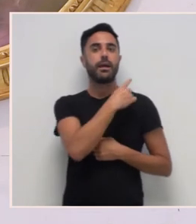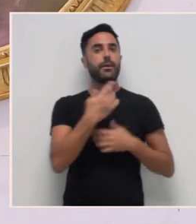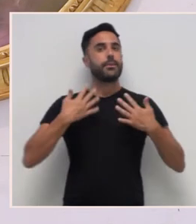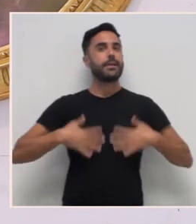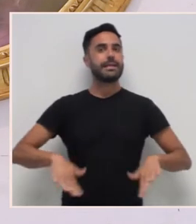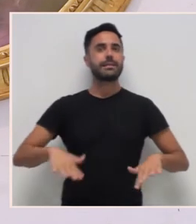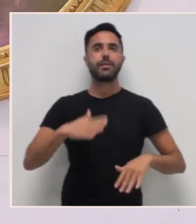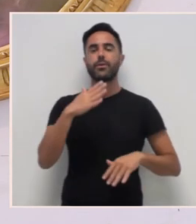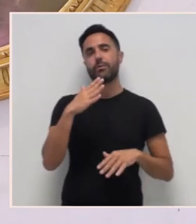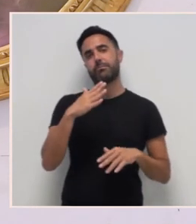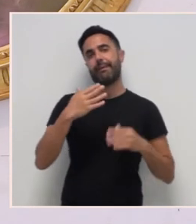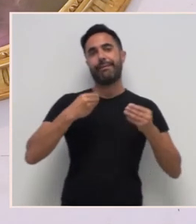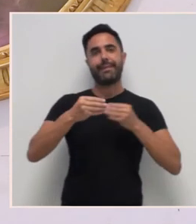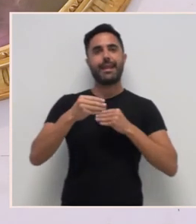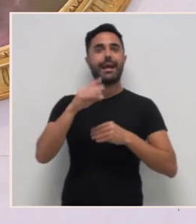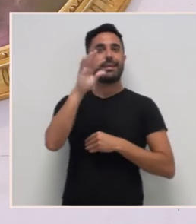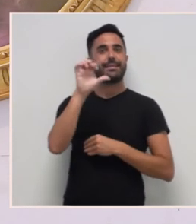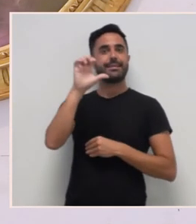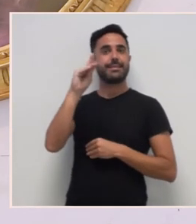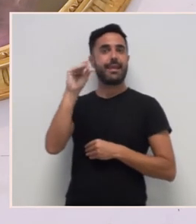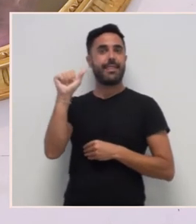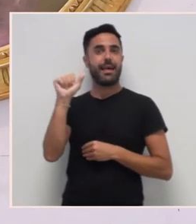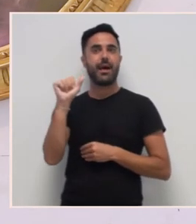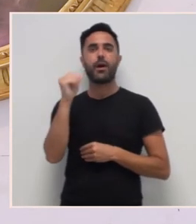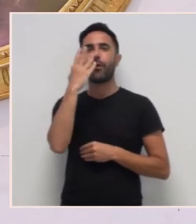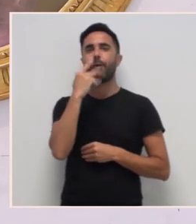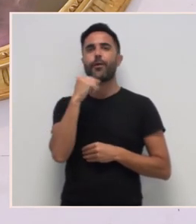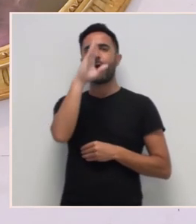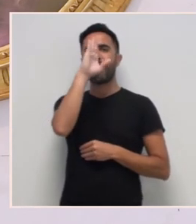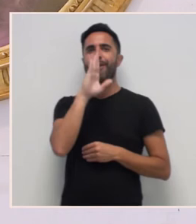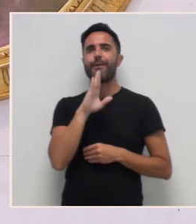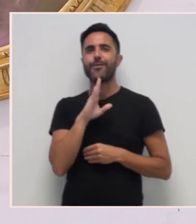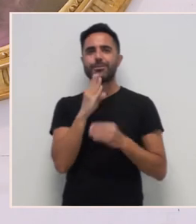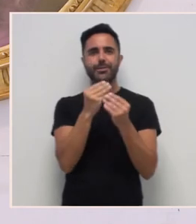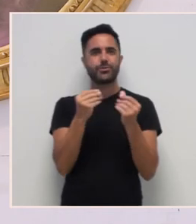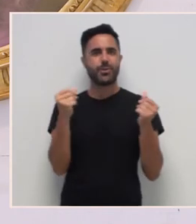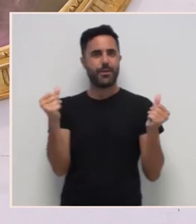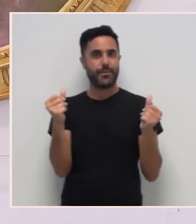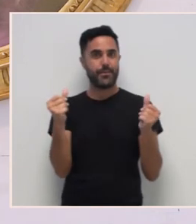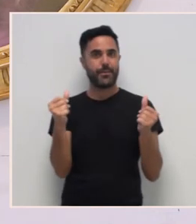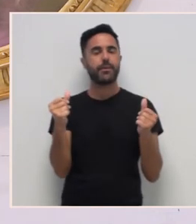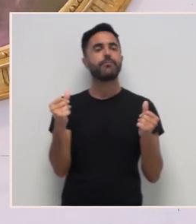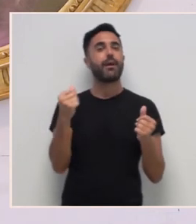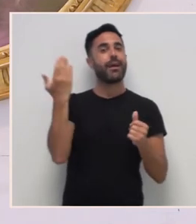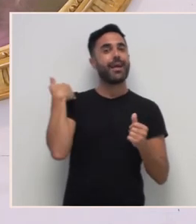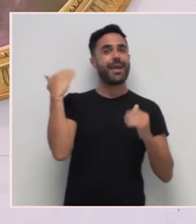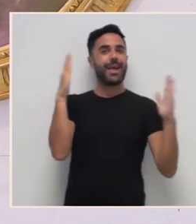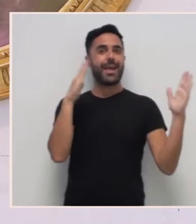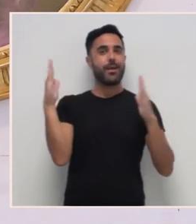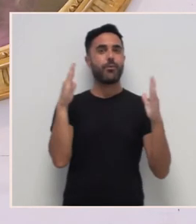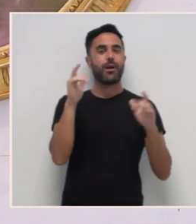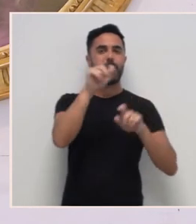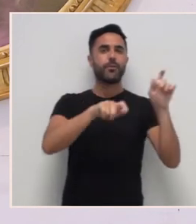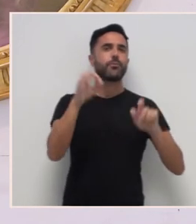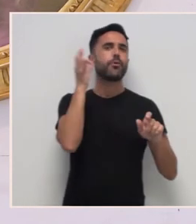rosa, de un tono pastel, se dicía por aquel entón que as mulleres o que elevaban era polo día,